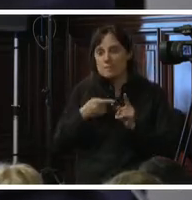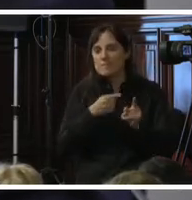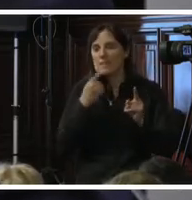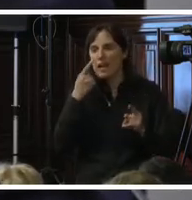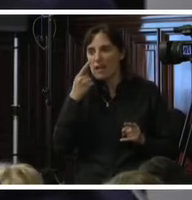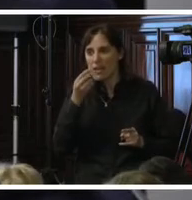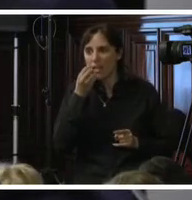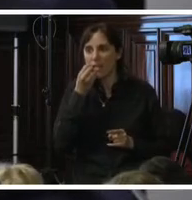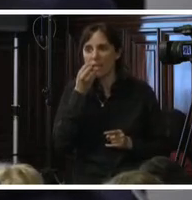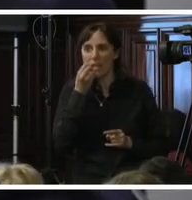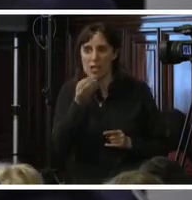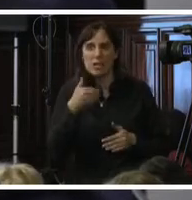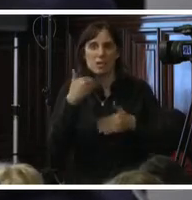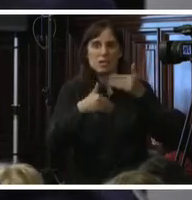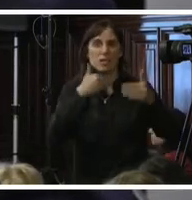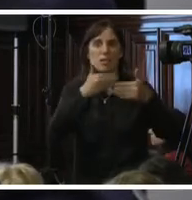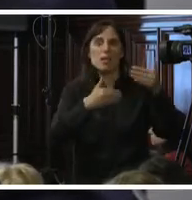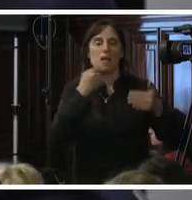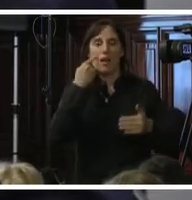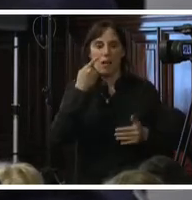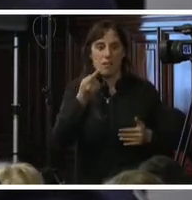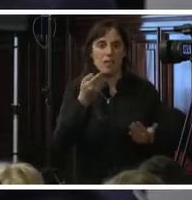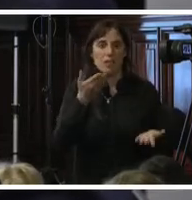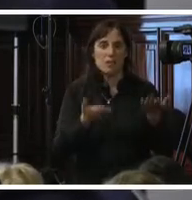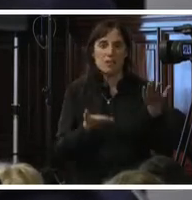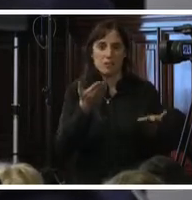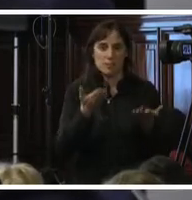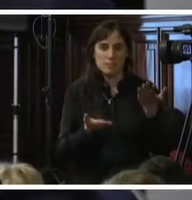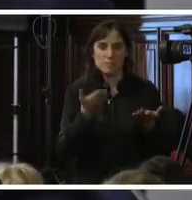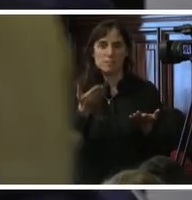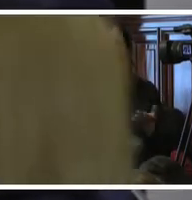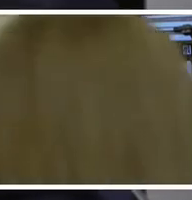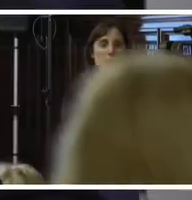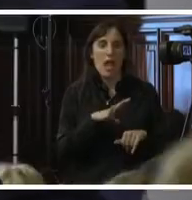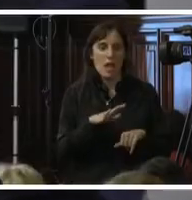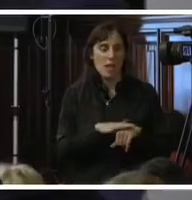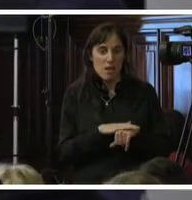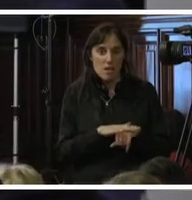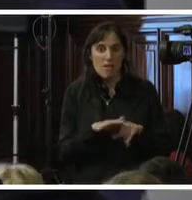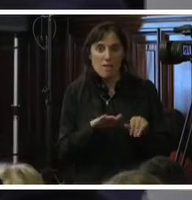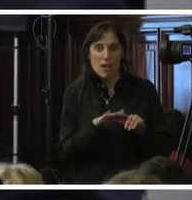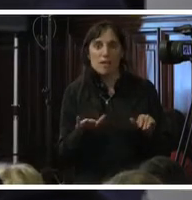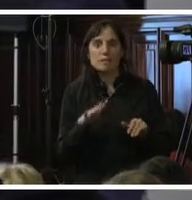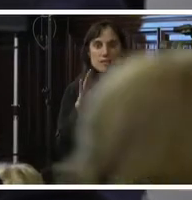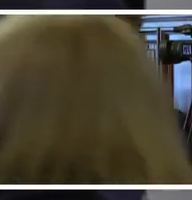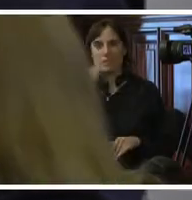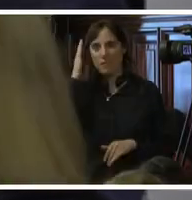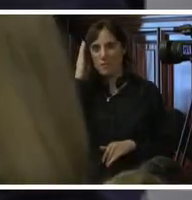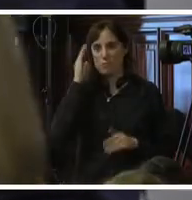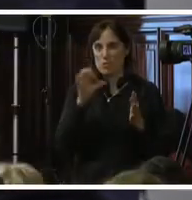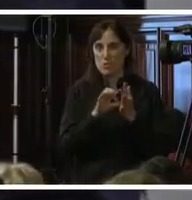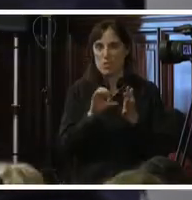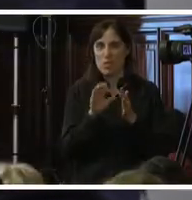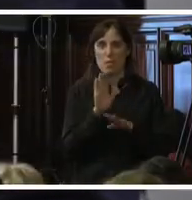a efecto de hacer una evaluación y como les decía, con base en eso, que ya son estándares fijados por el sistema,